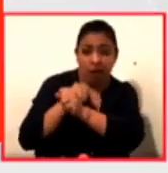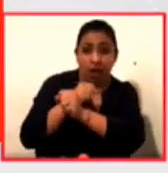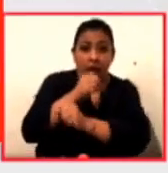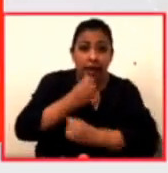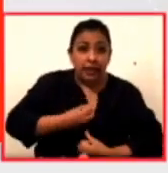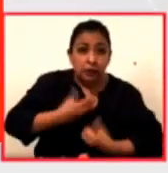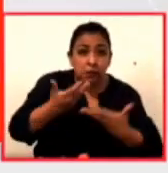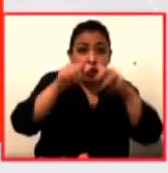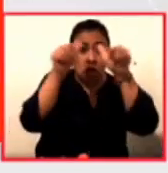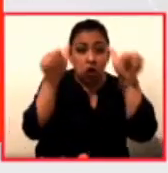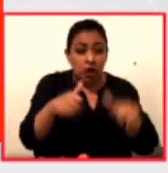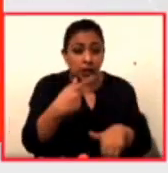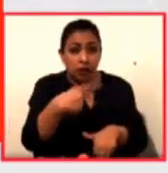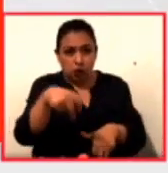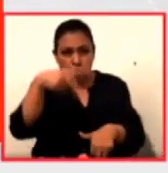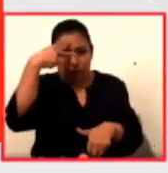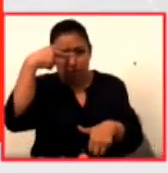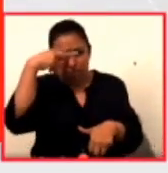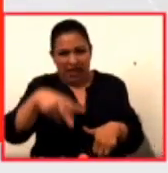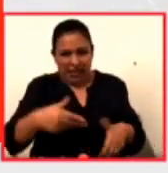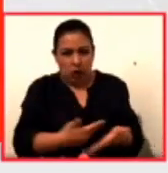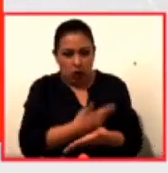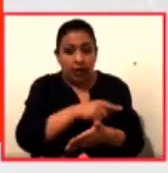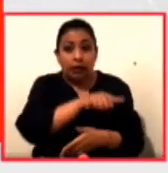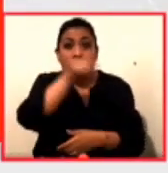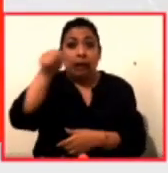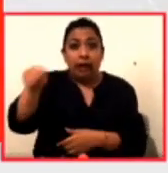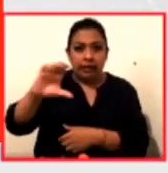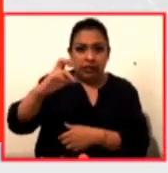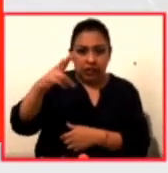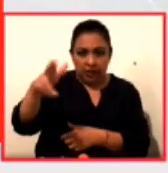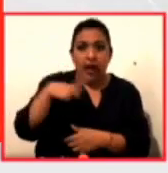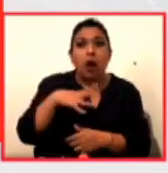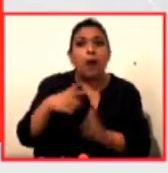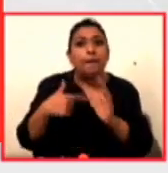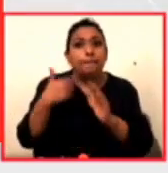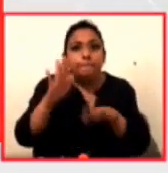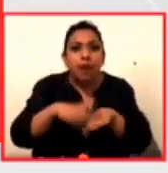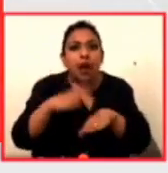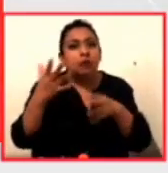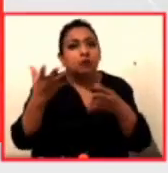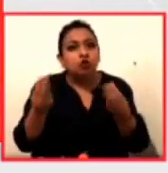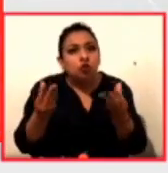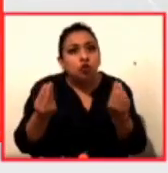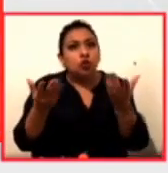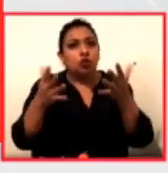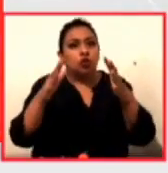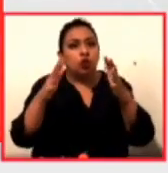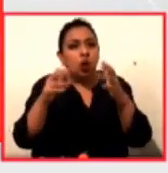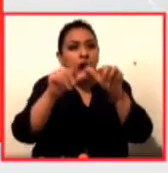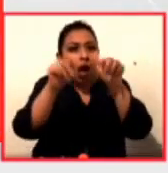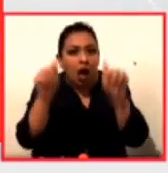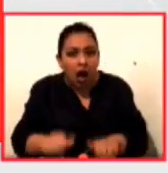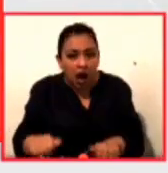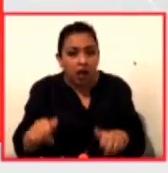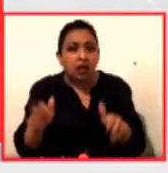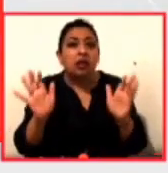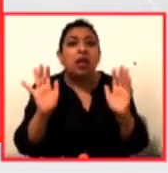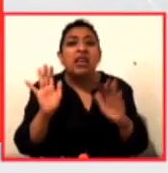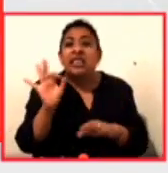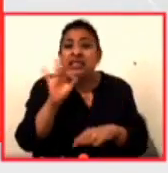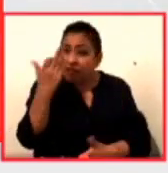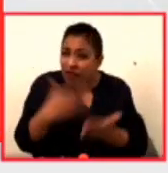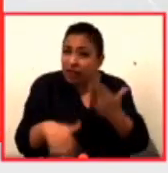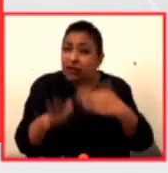artísticas de los mexicanos en Chicago. El material existente va en aumento. Si la producción creativa no es más vasta, es porque la